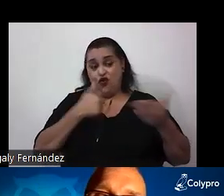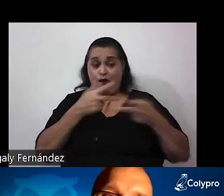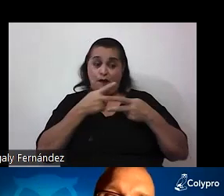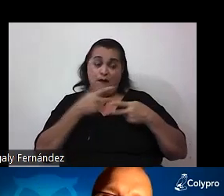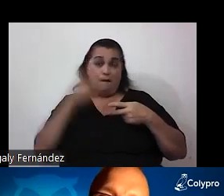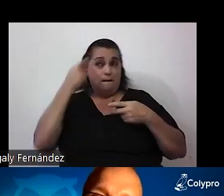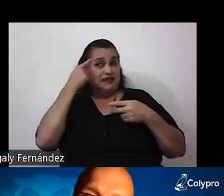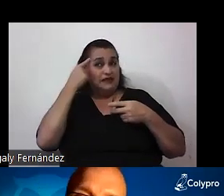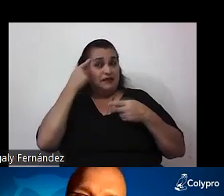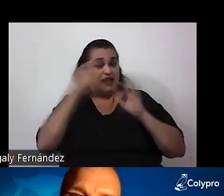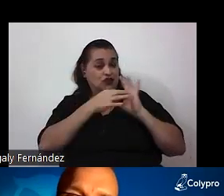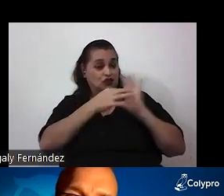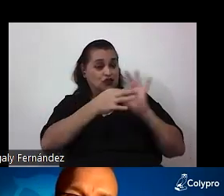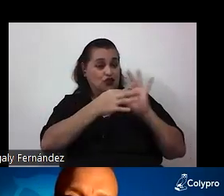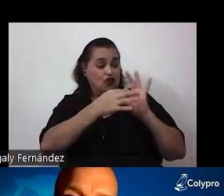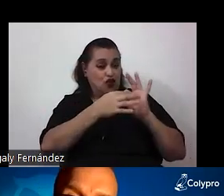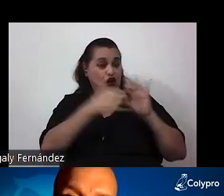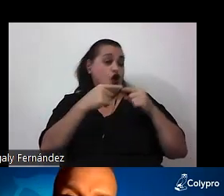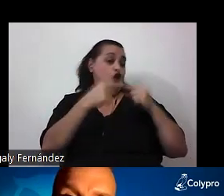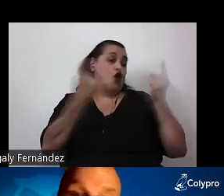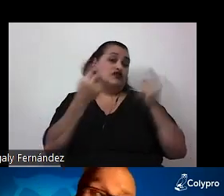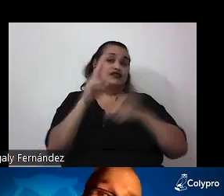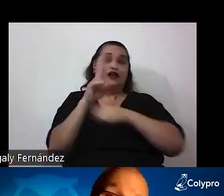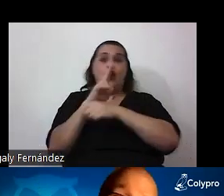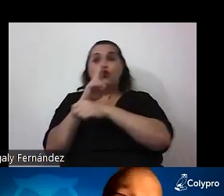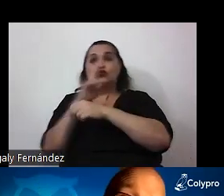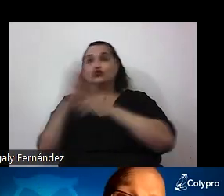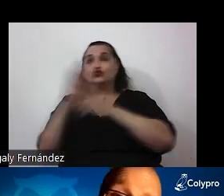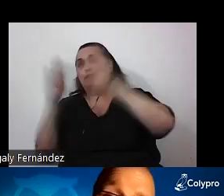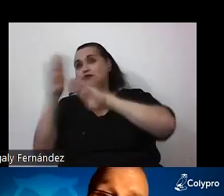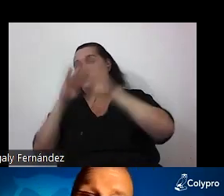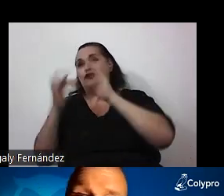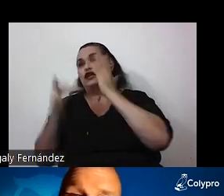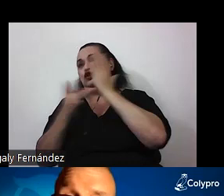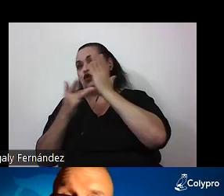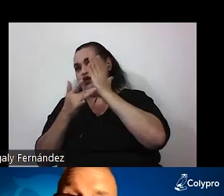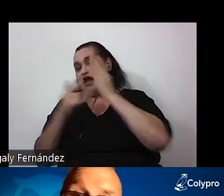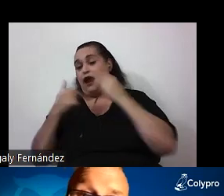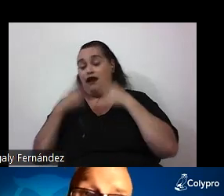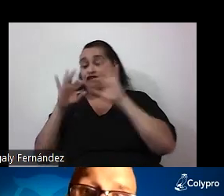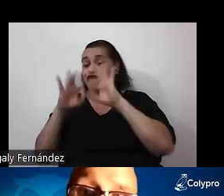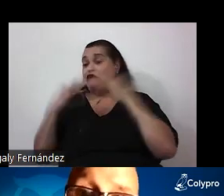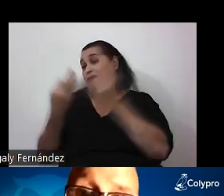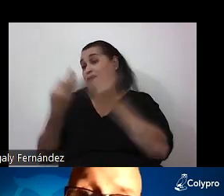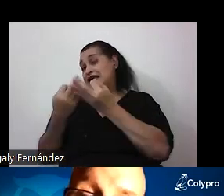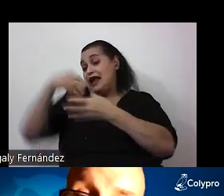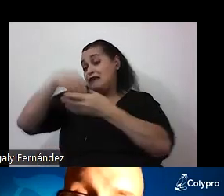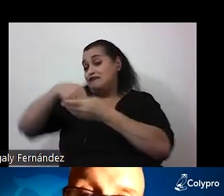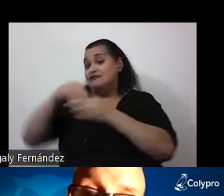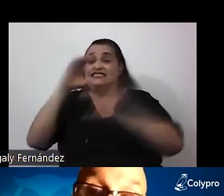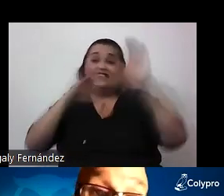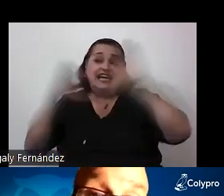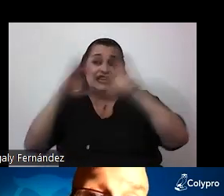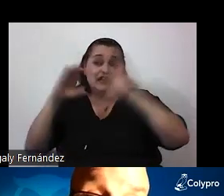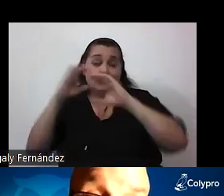sesgada en contra del uso de la biotecnología si yo pertenezco a una familia de científicos es probable que mi postura esté sesgada en